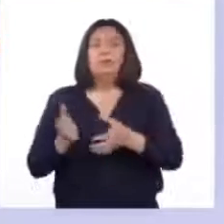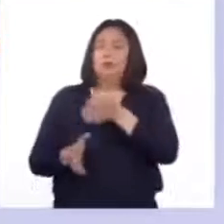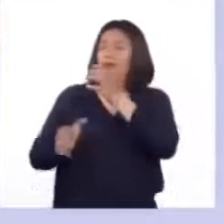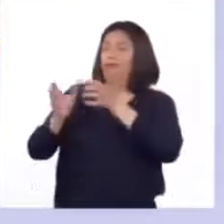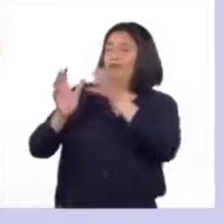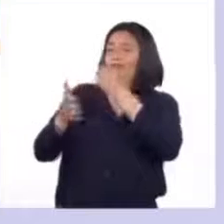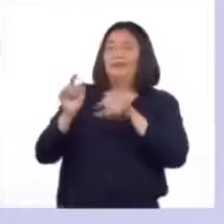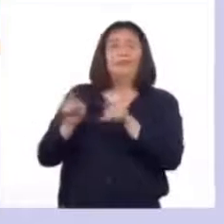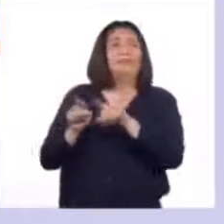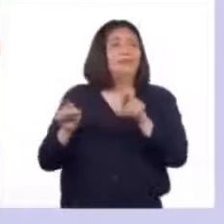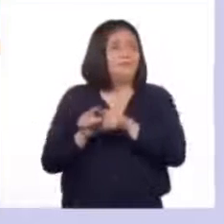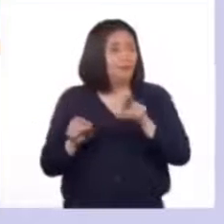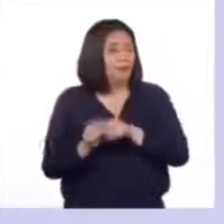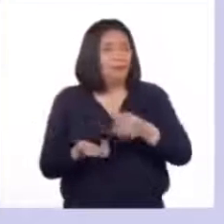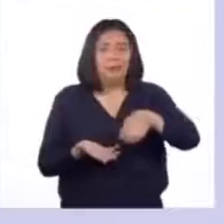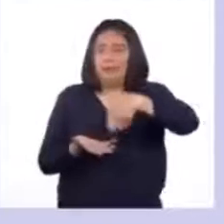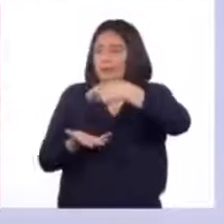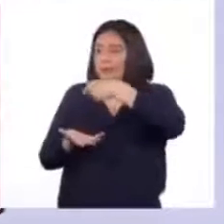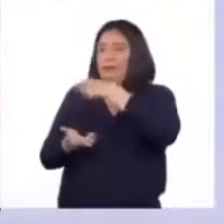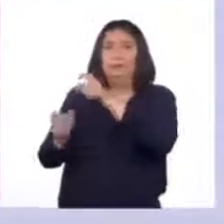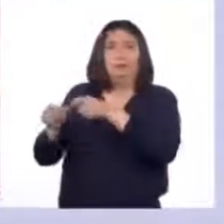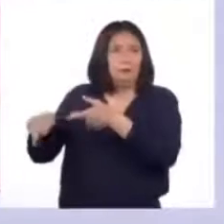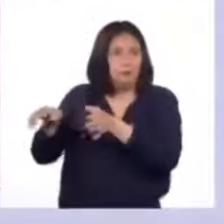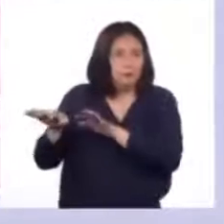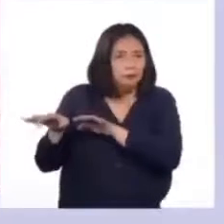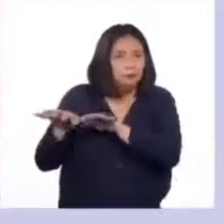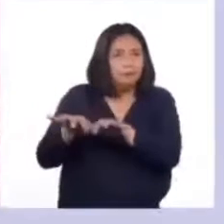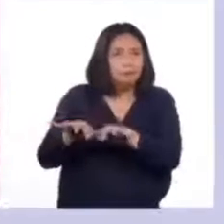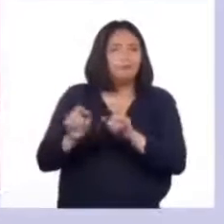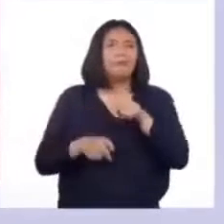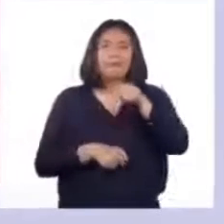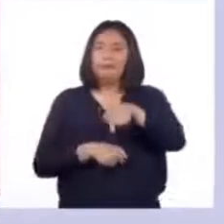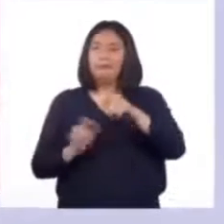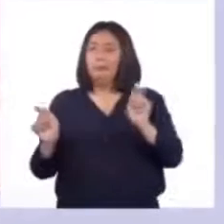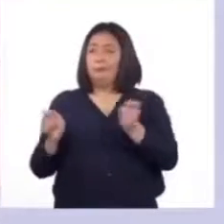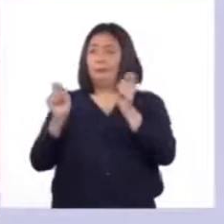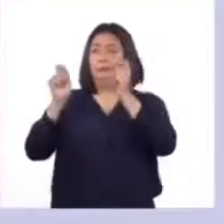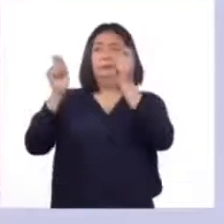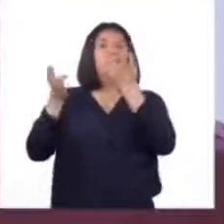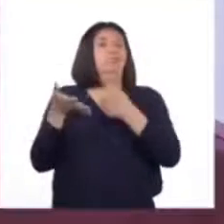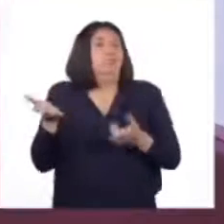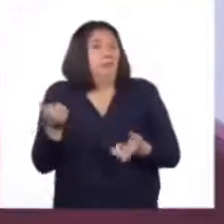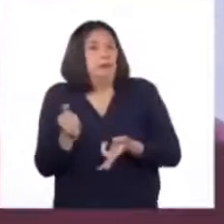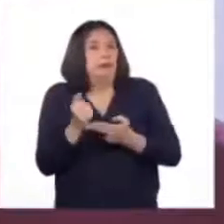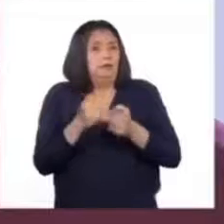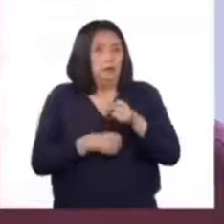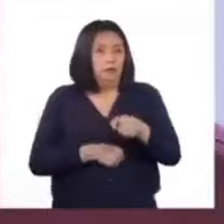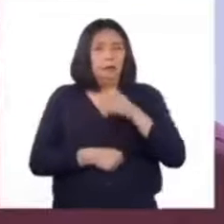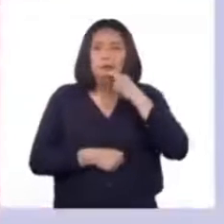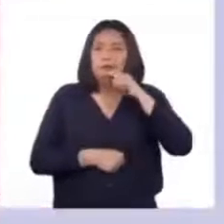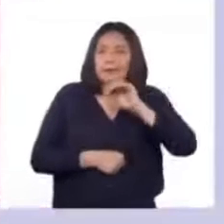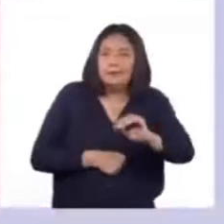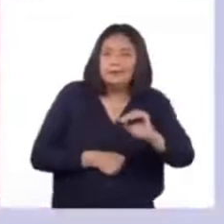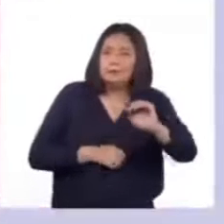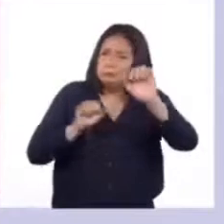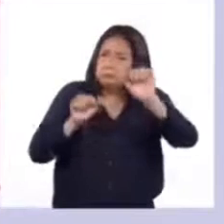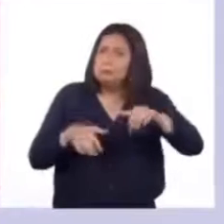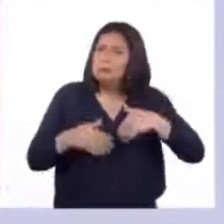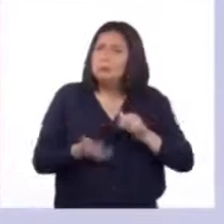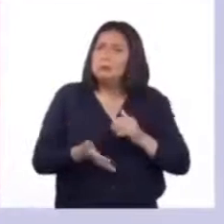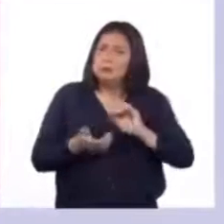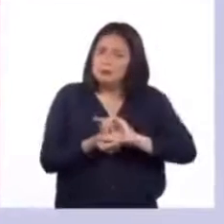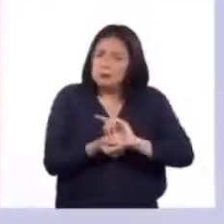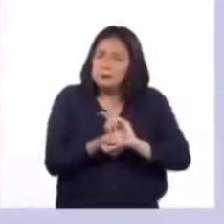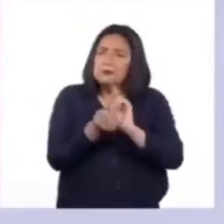y alimentos de los asistentes. Esta celebración busca asegurar que las niñas puedan pasar